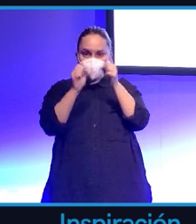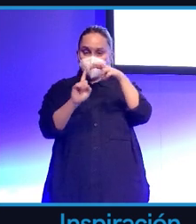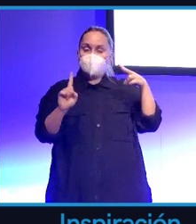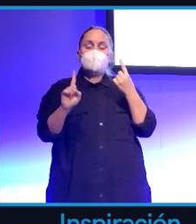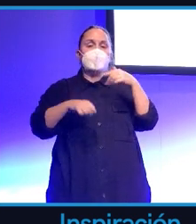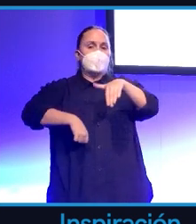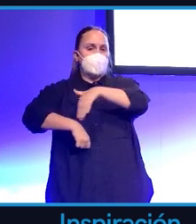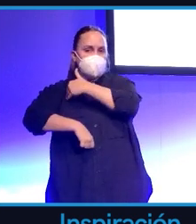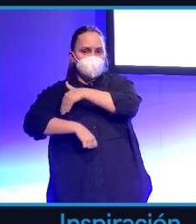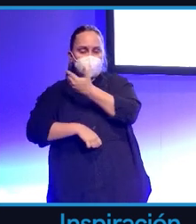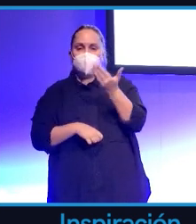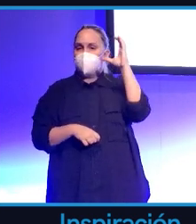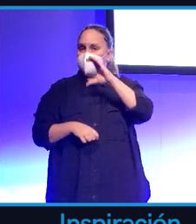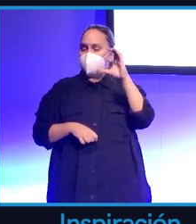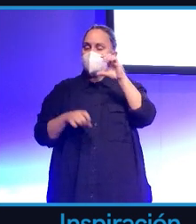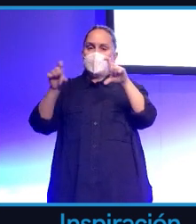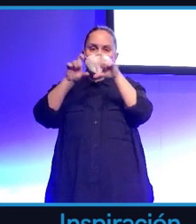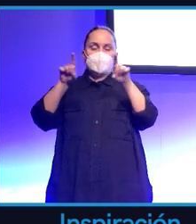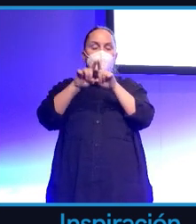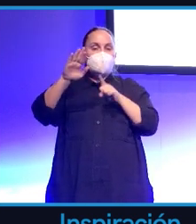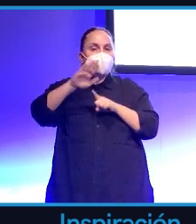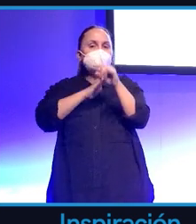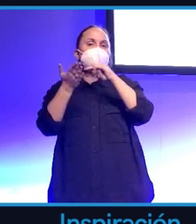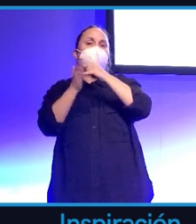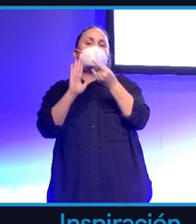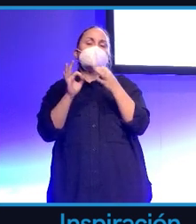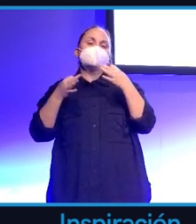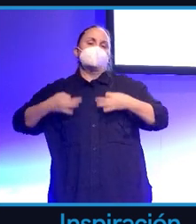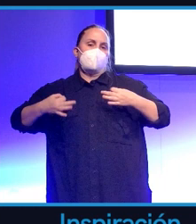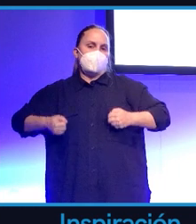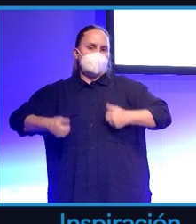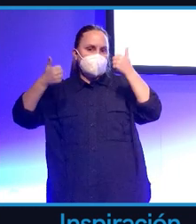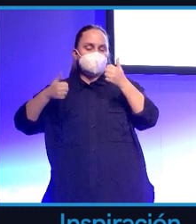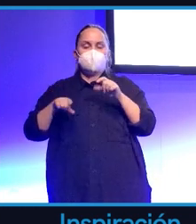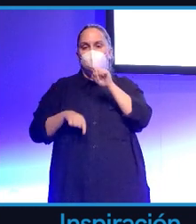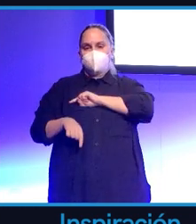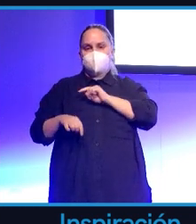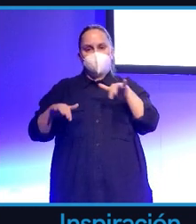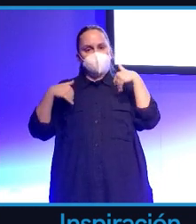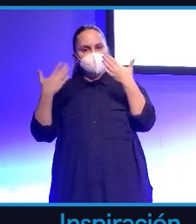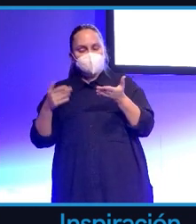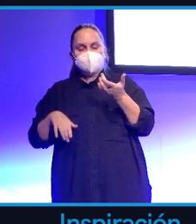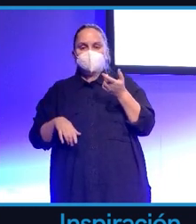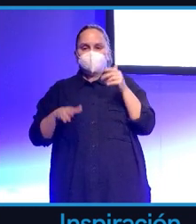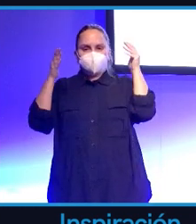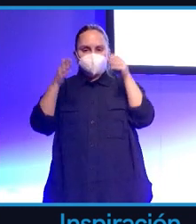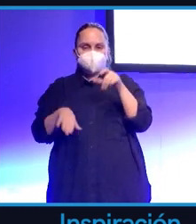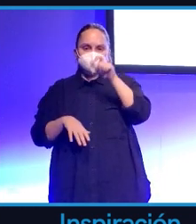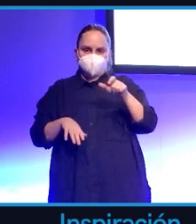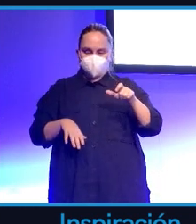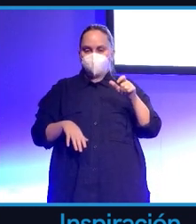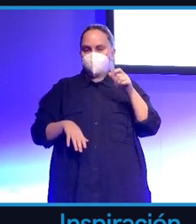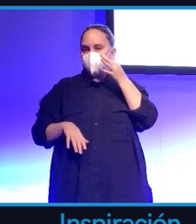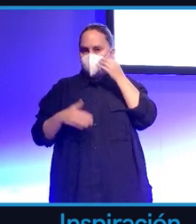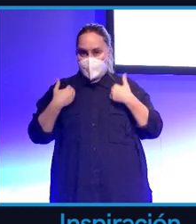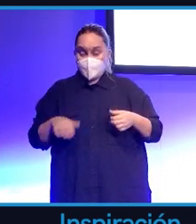académico, científico y empresarial, desarrollando tecnología más segura, más ética y centrada en el ser humano. Otra por